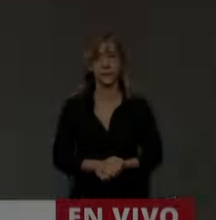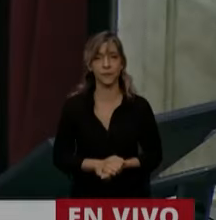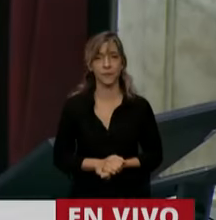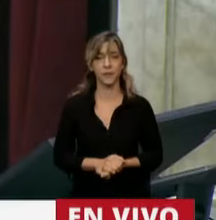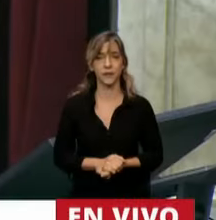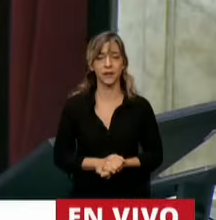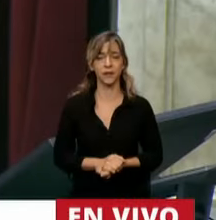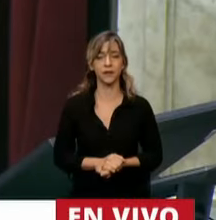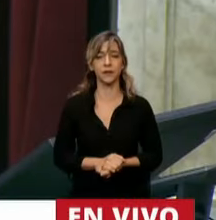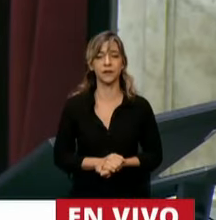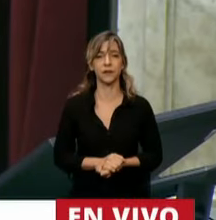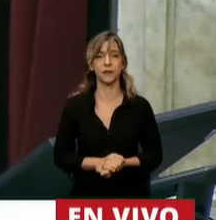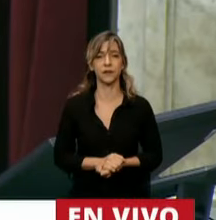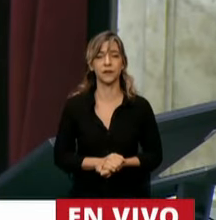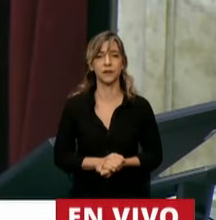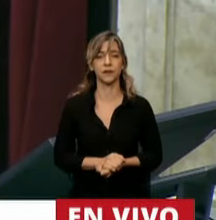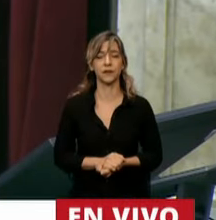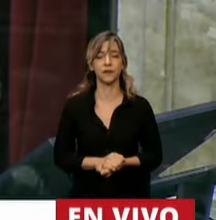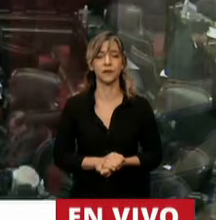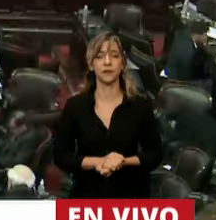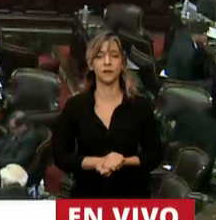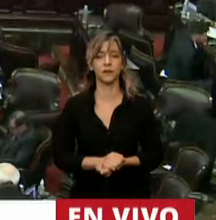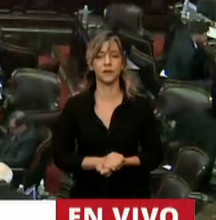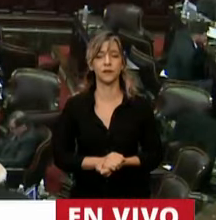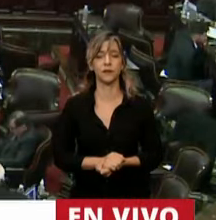Tiene la palabra el diputado Eduardo Valdés.